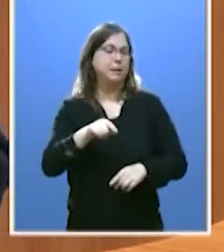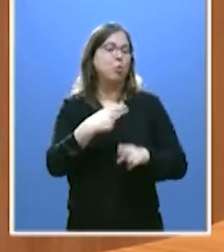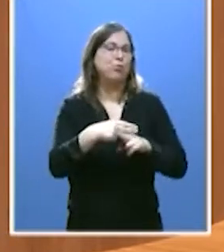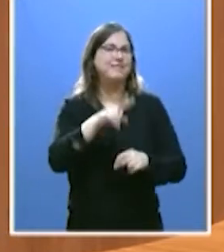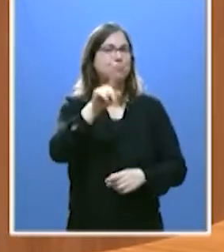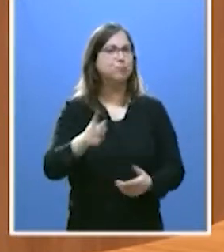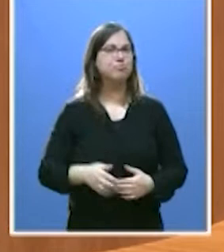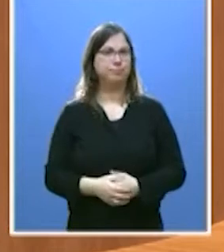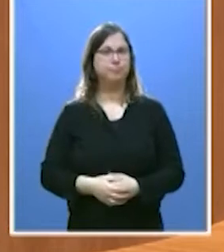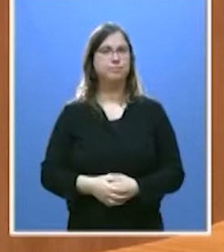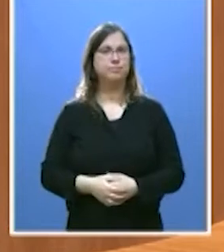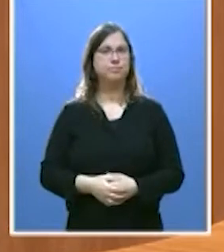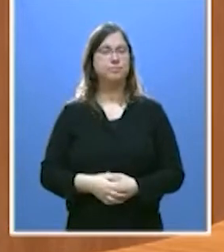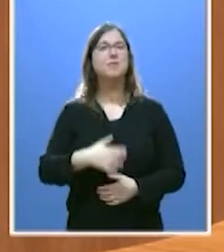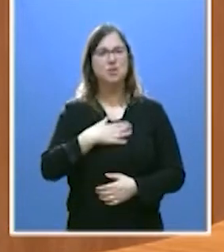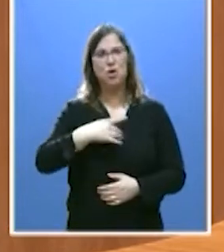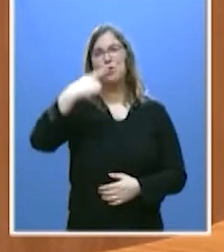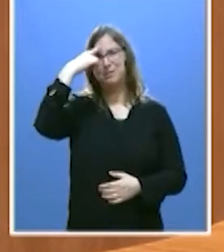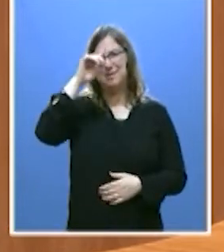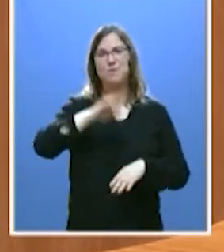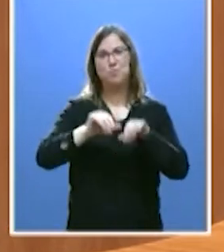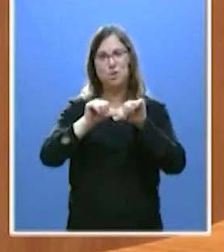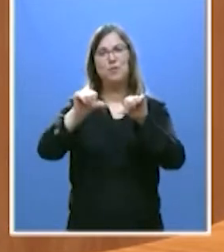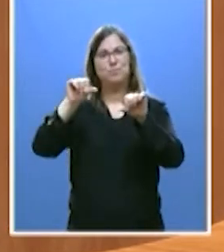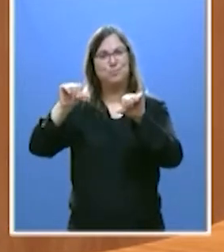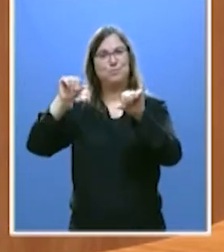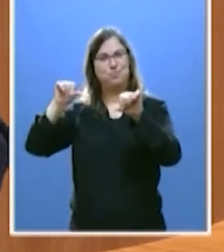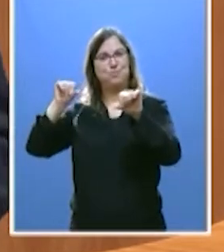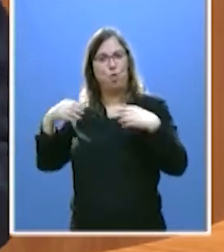Y, lo sé bien porque llevo tiempo conviviendo con ustedes,